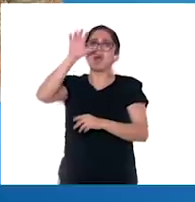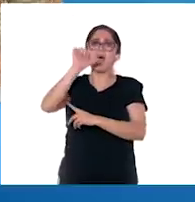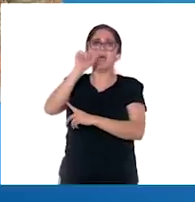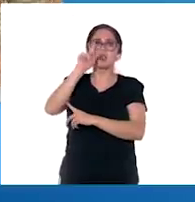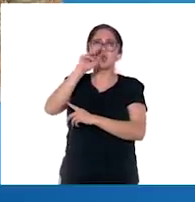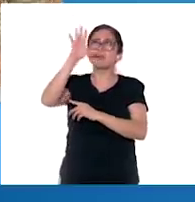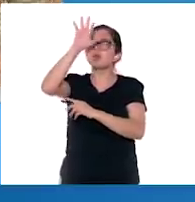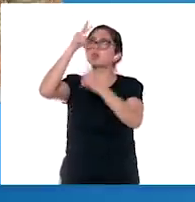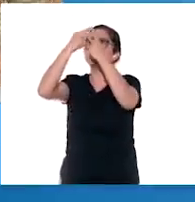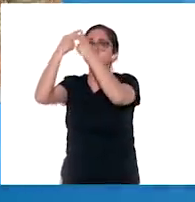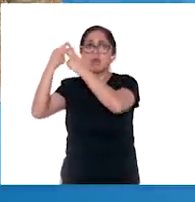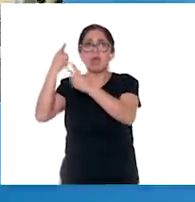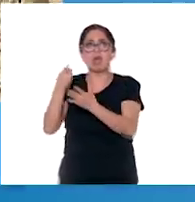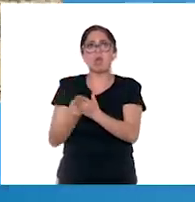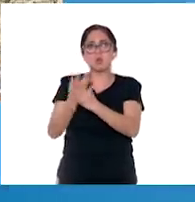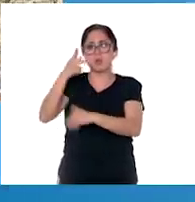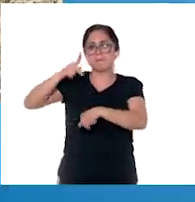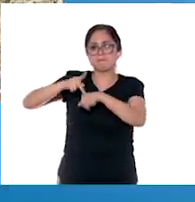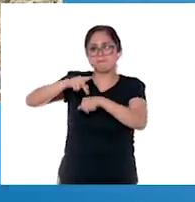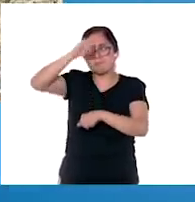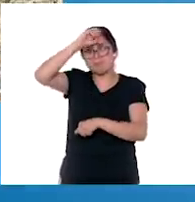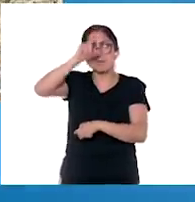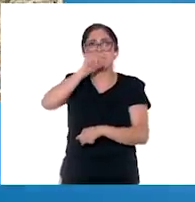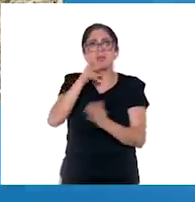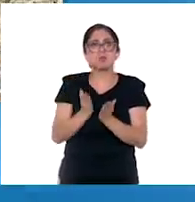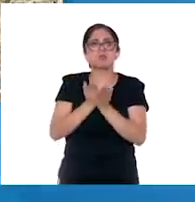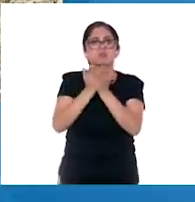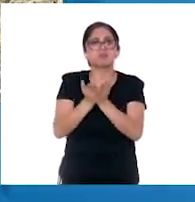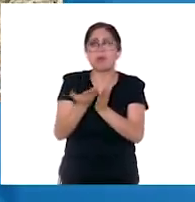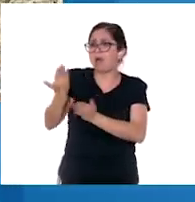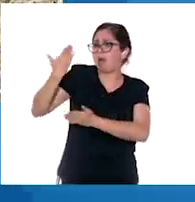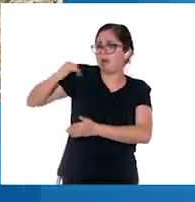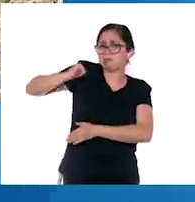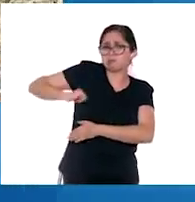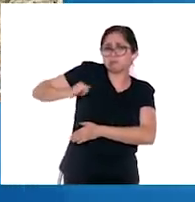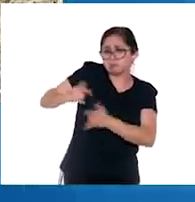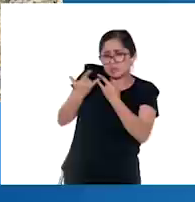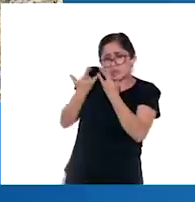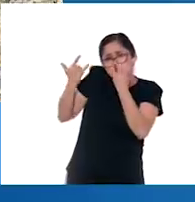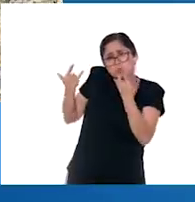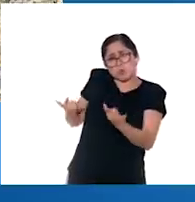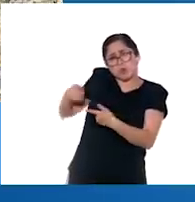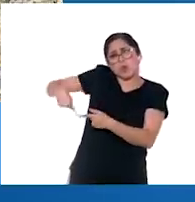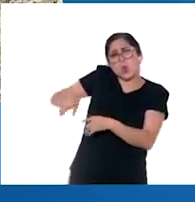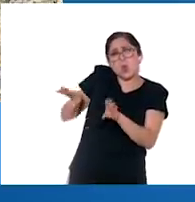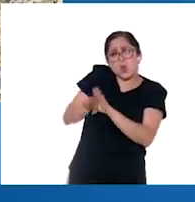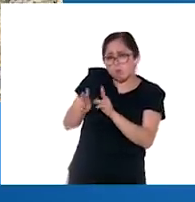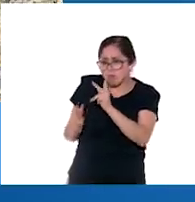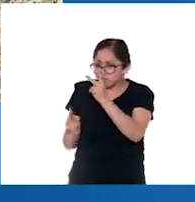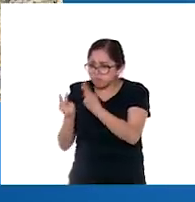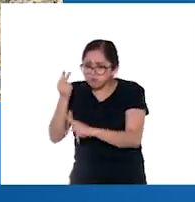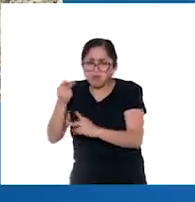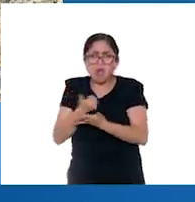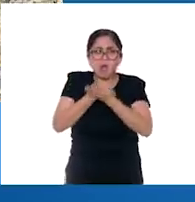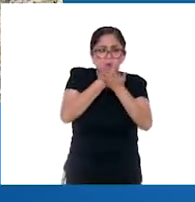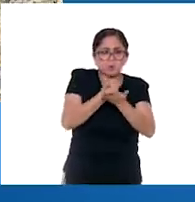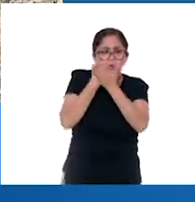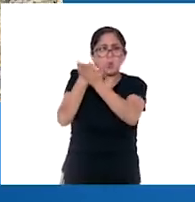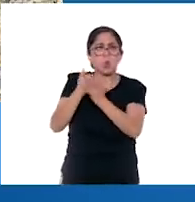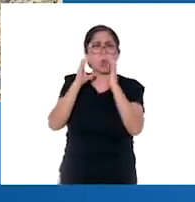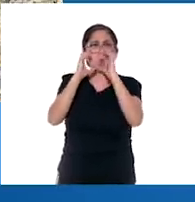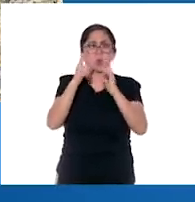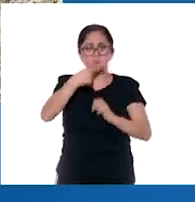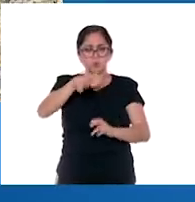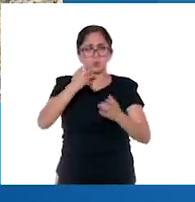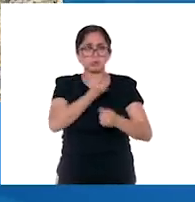importantes para la minería y la navegación. El conocimiento ancestral prehispánico sobre los beneficios herbolarios en la salud también